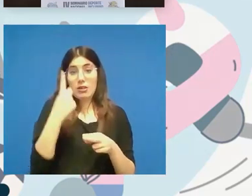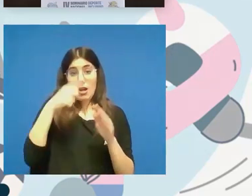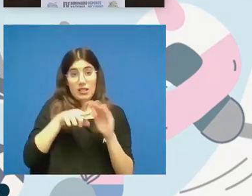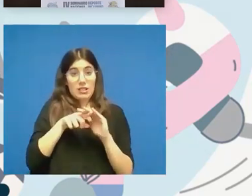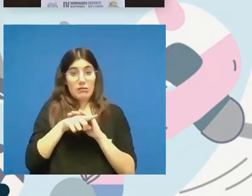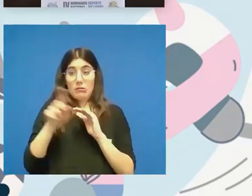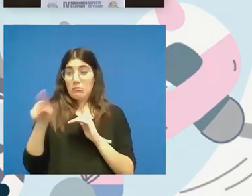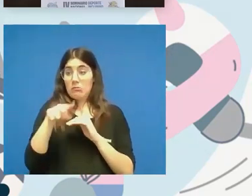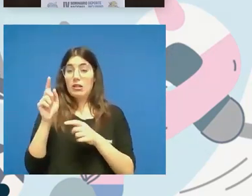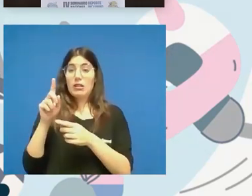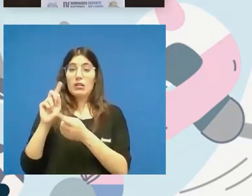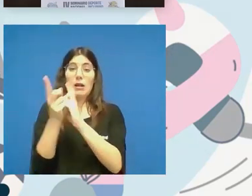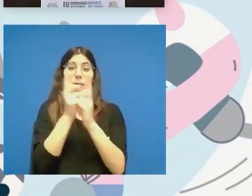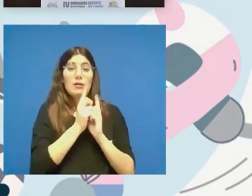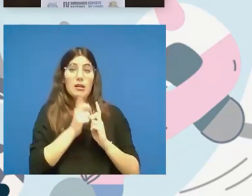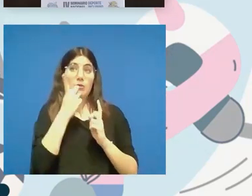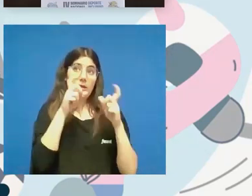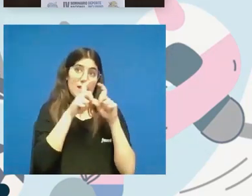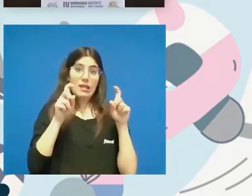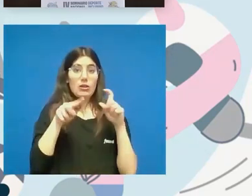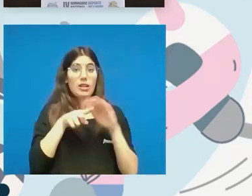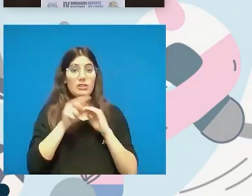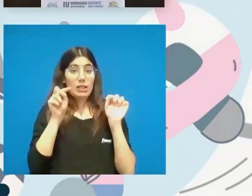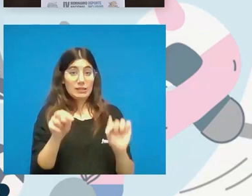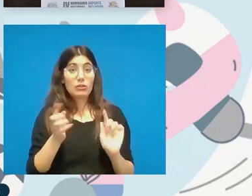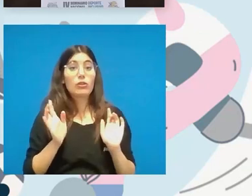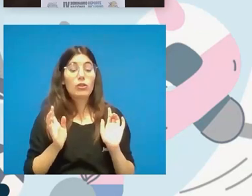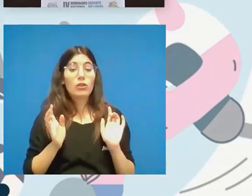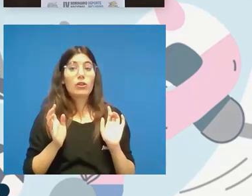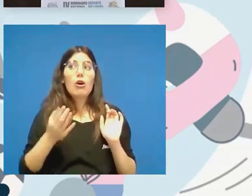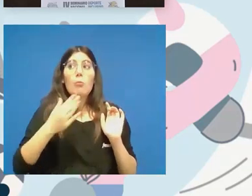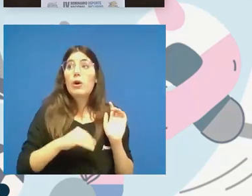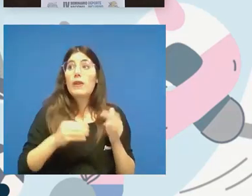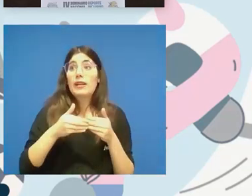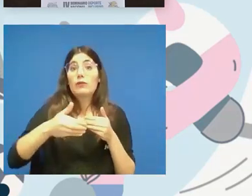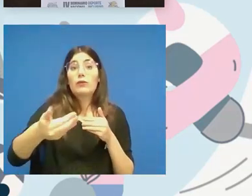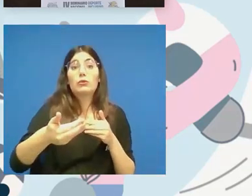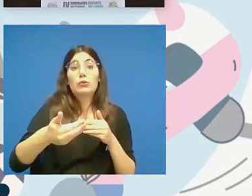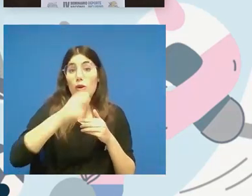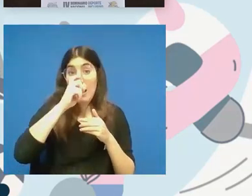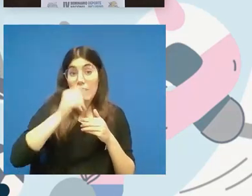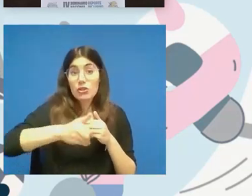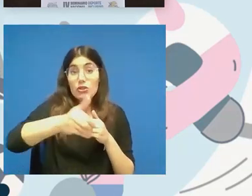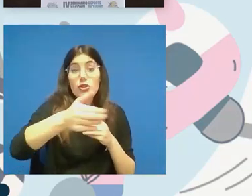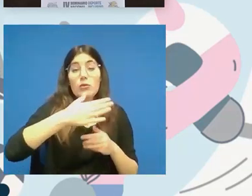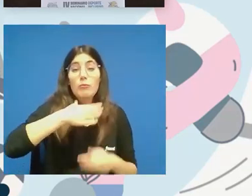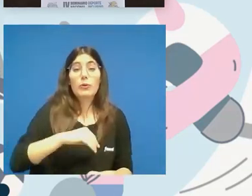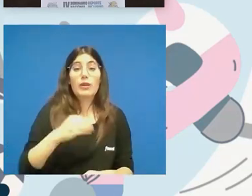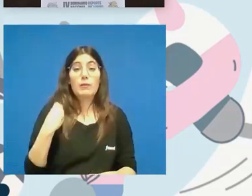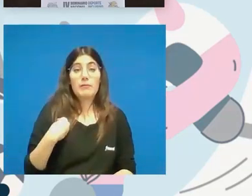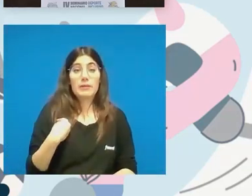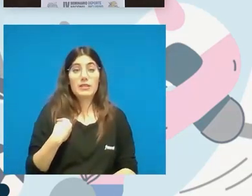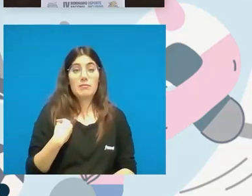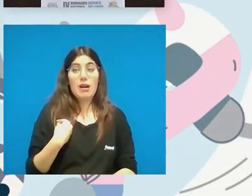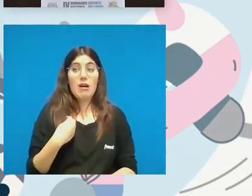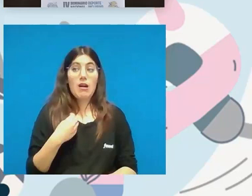y una y una entidad que gestiona esto puede que dentro de unos años esa misma persona encontrar